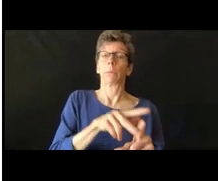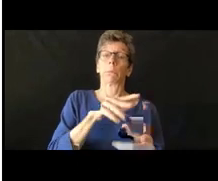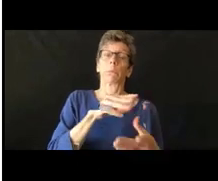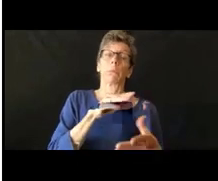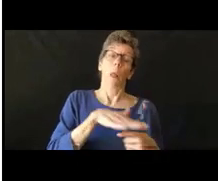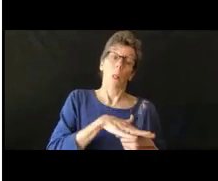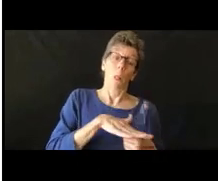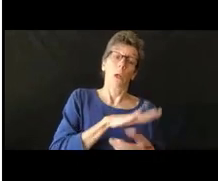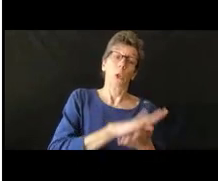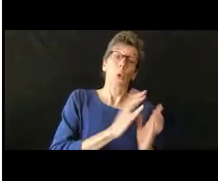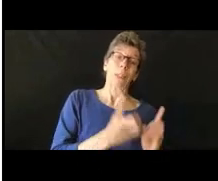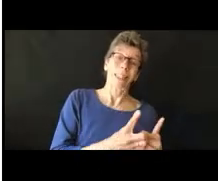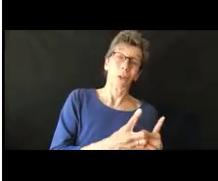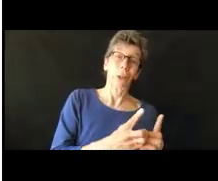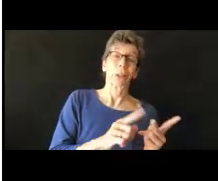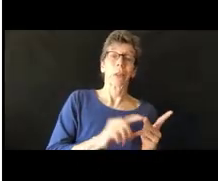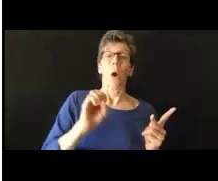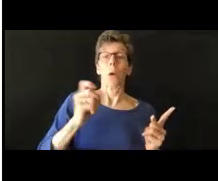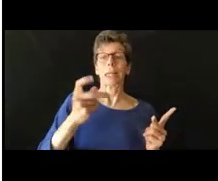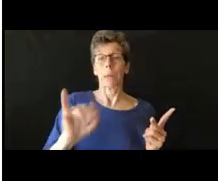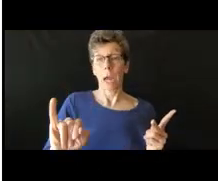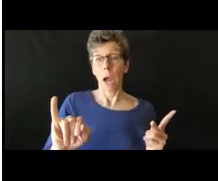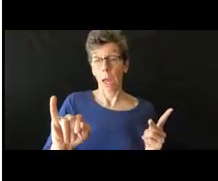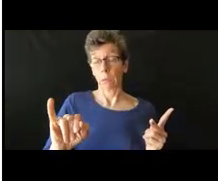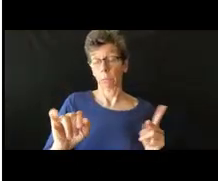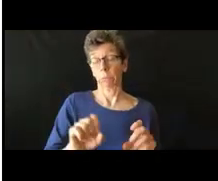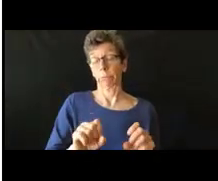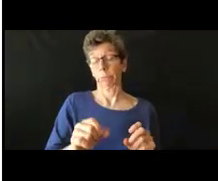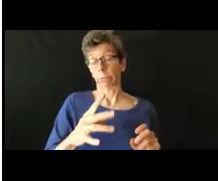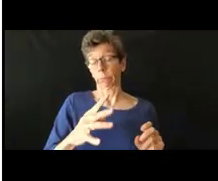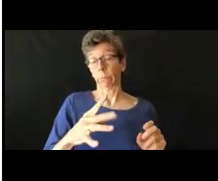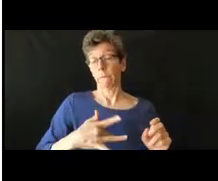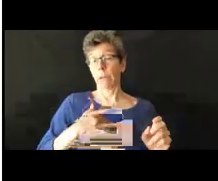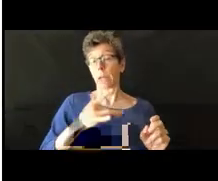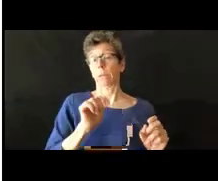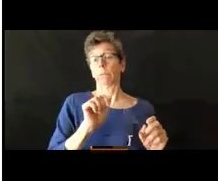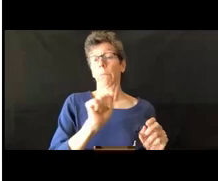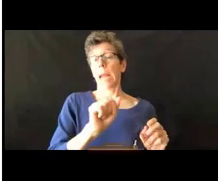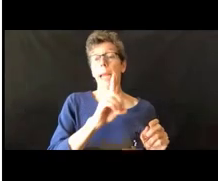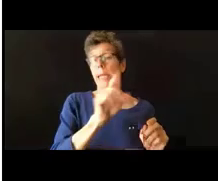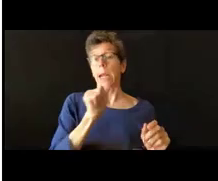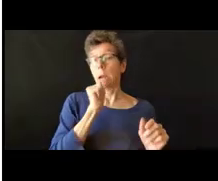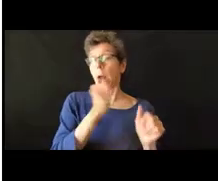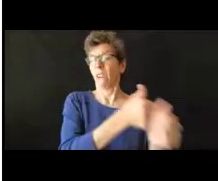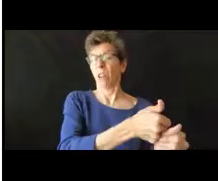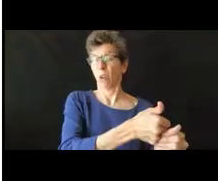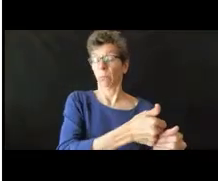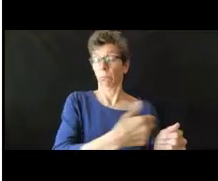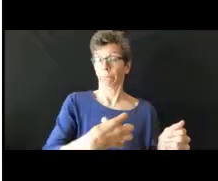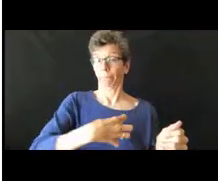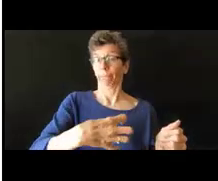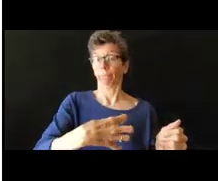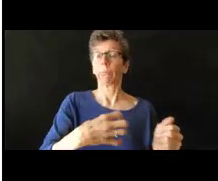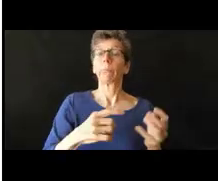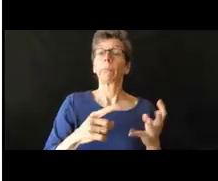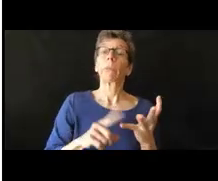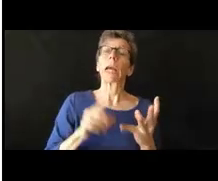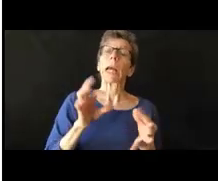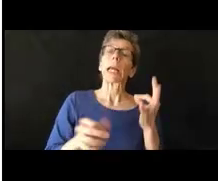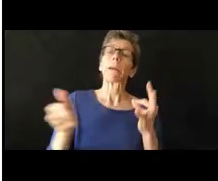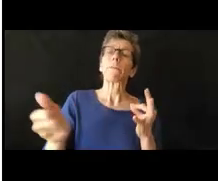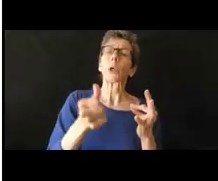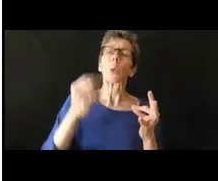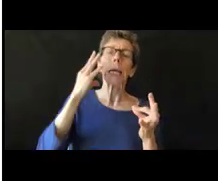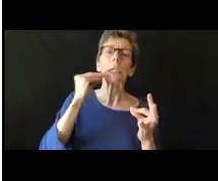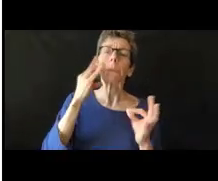coordinador de la escuela o SPI o si tienen discriminación por su discapacidad entonces no hay